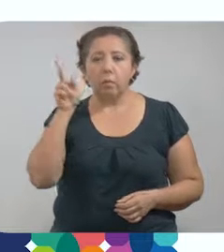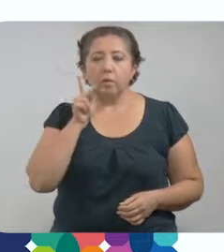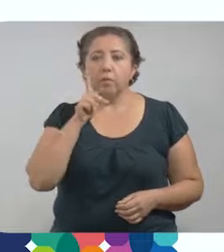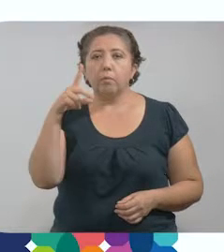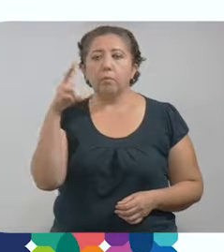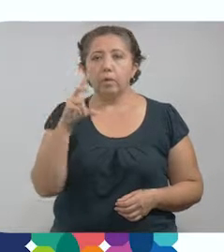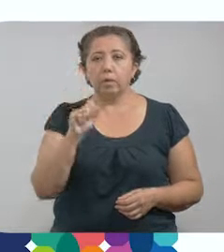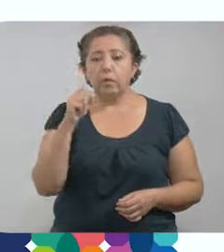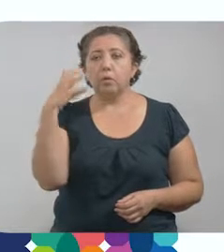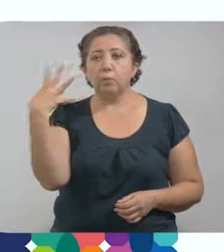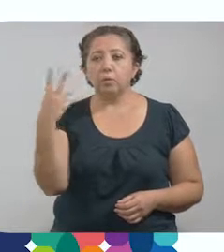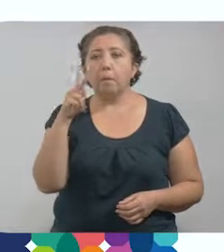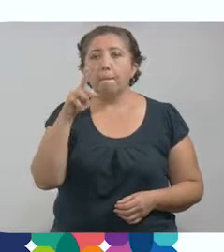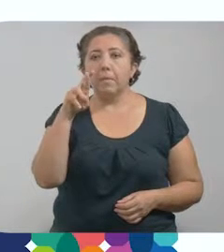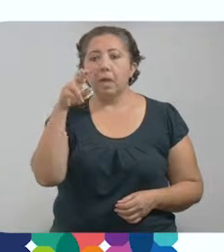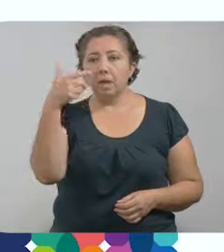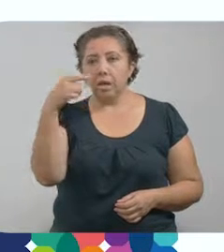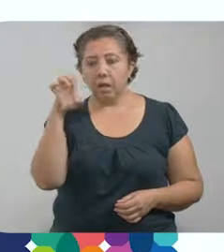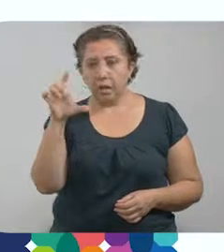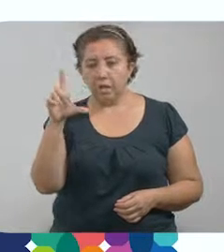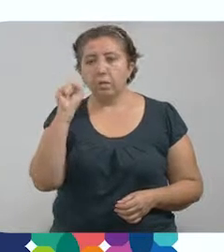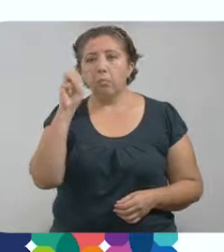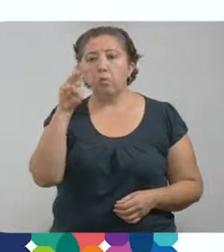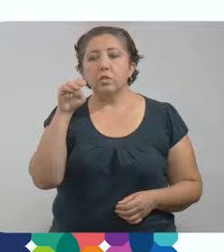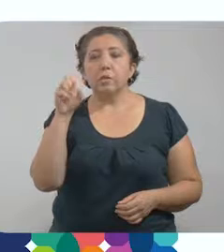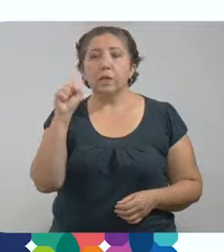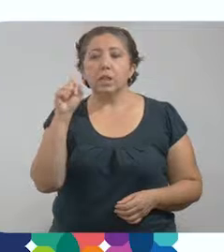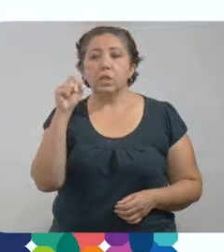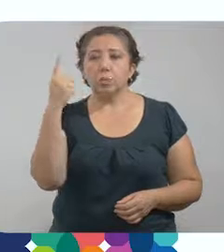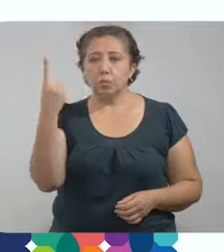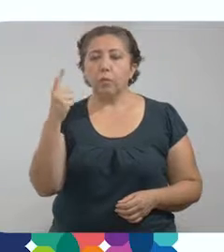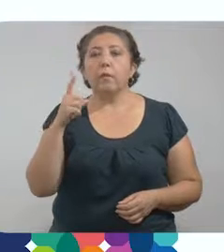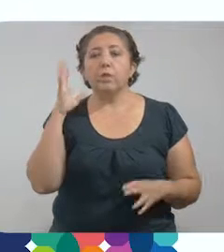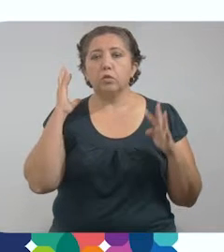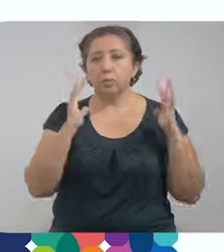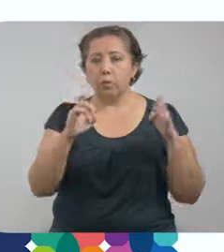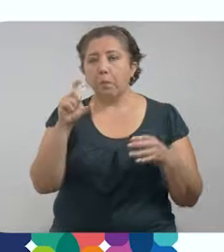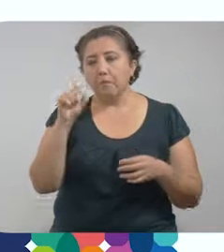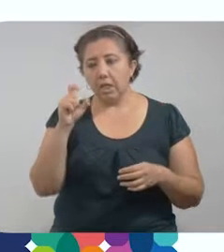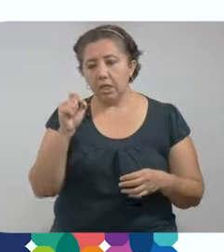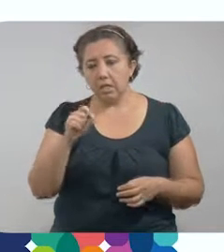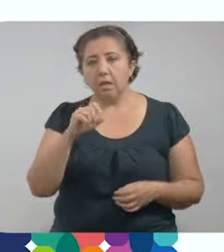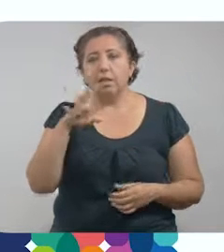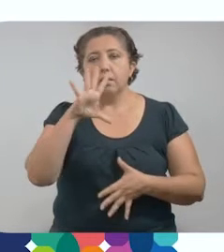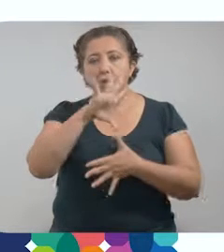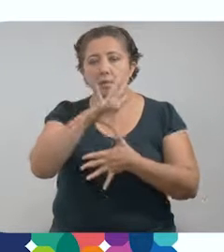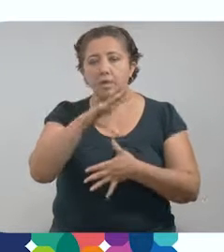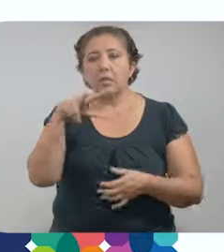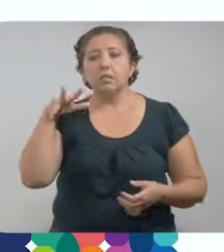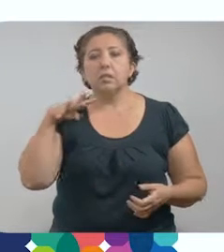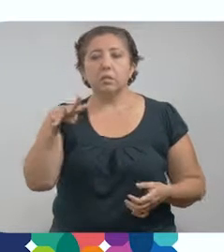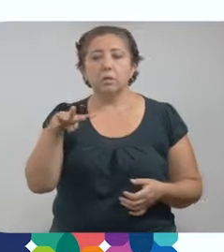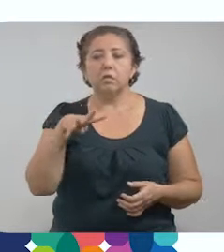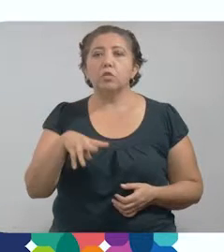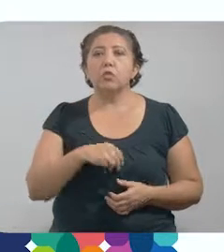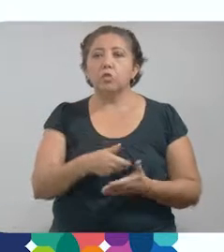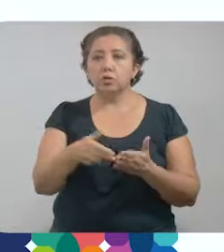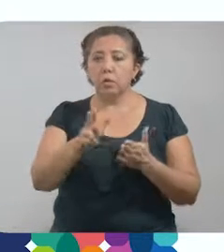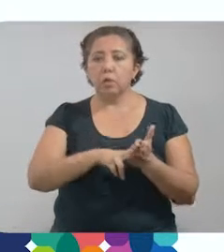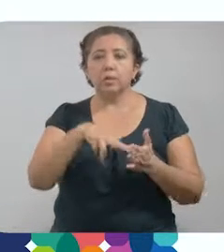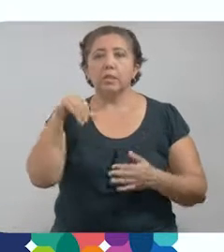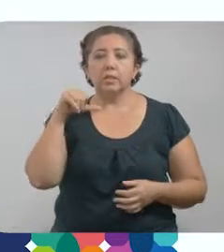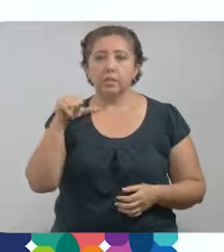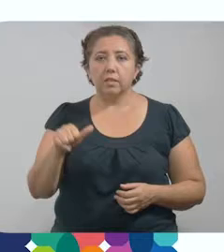II, 24, Vergel y Mulsay con 21 casos, Francisco de Montejo con 20, Las Américas 19, Los Héroes